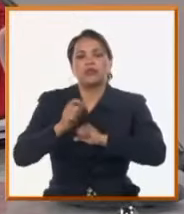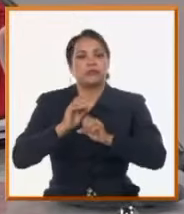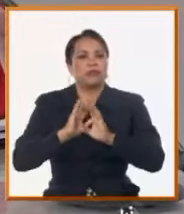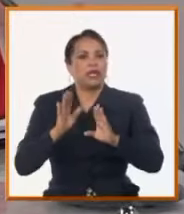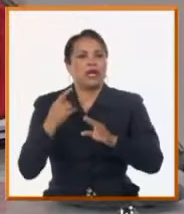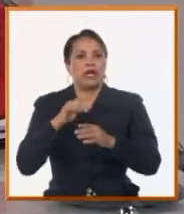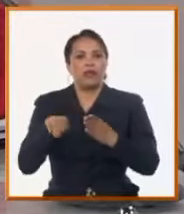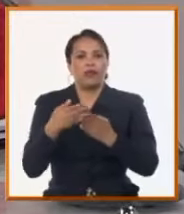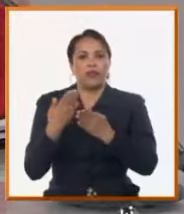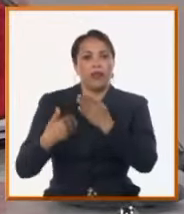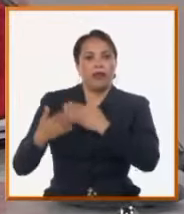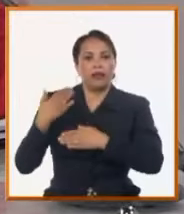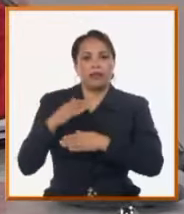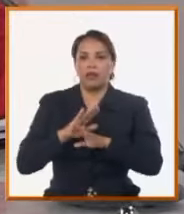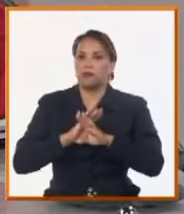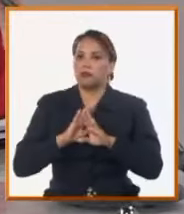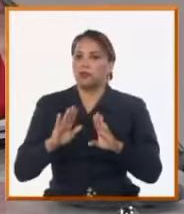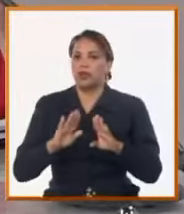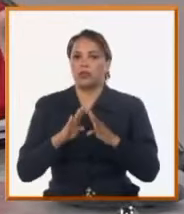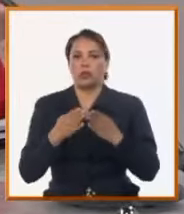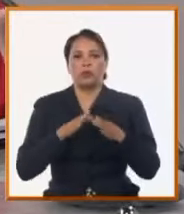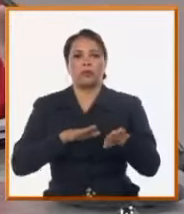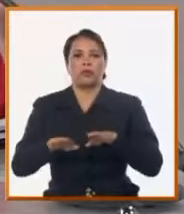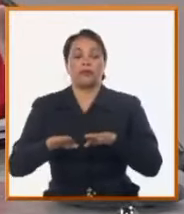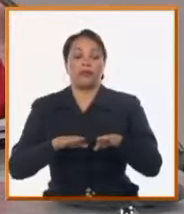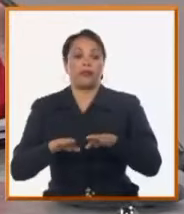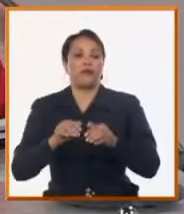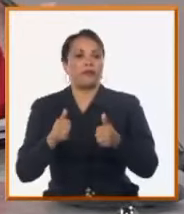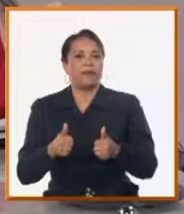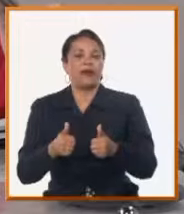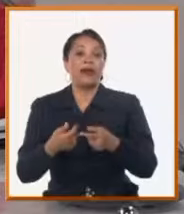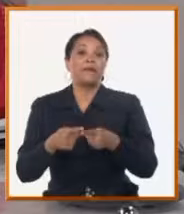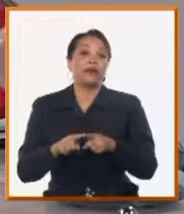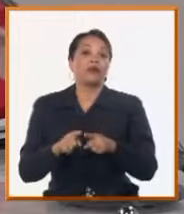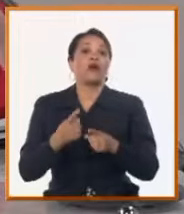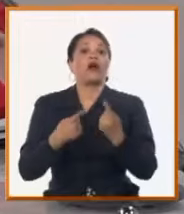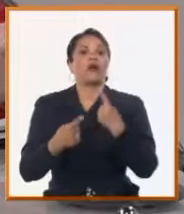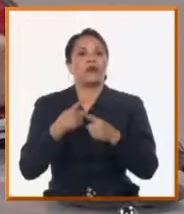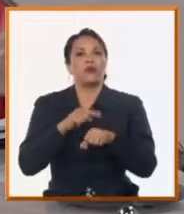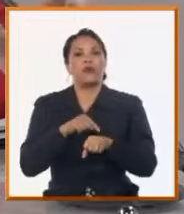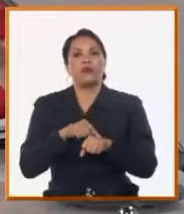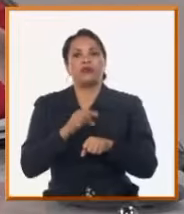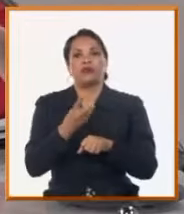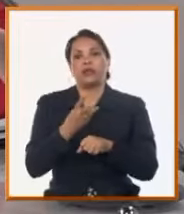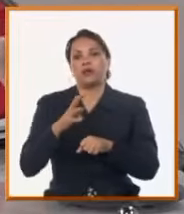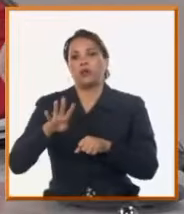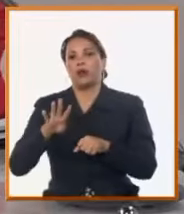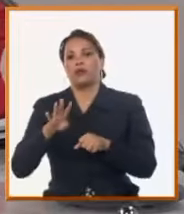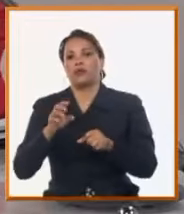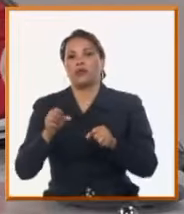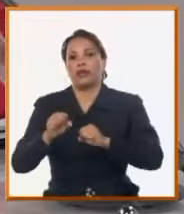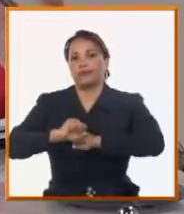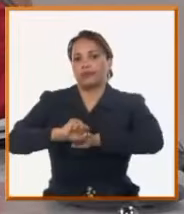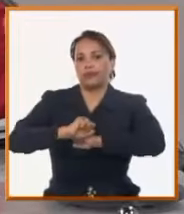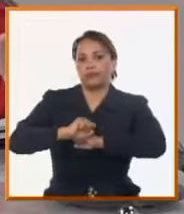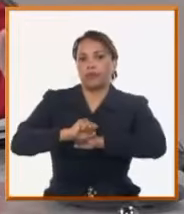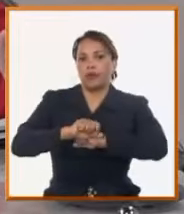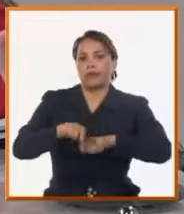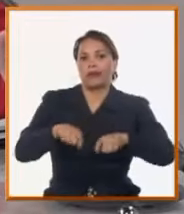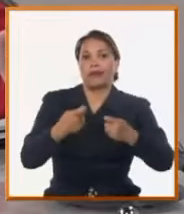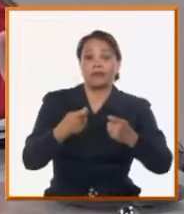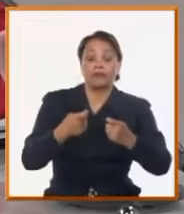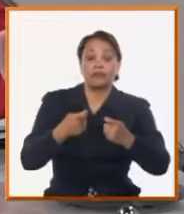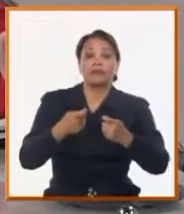listo, pero tuvimos momentos en tener tres, cuatro equipos bombeos fundamentales en ese lugar,